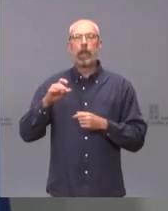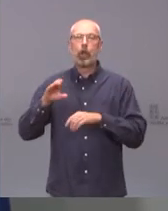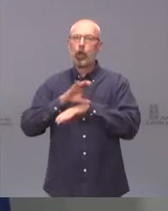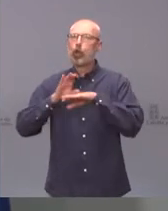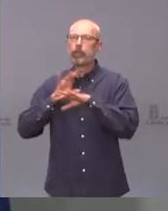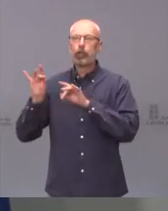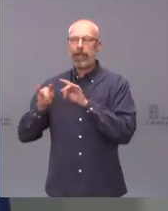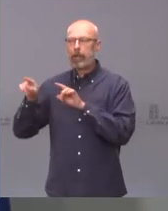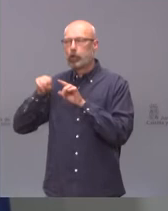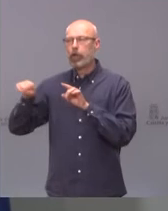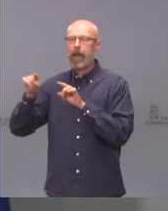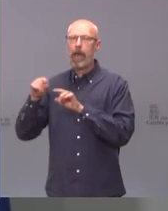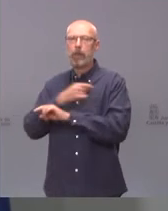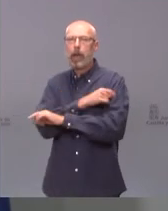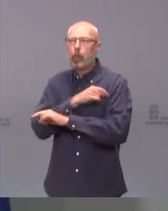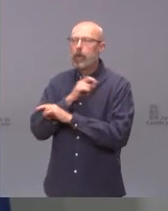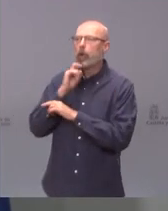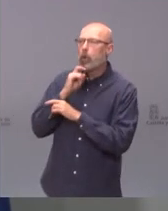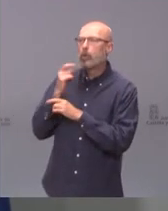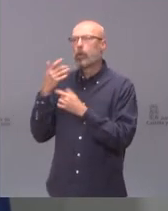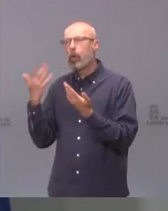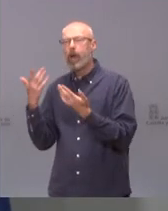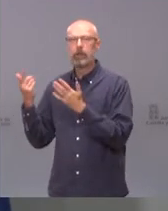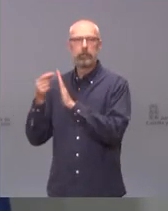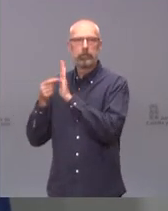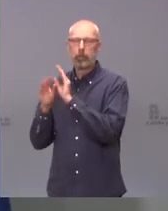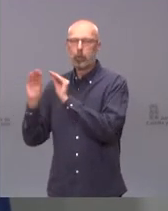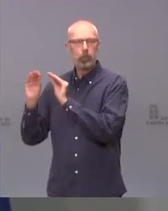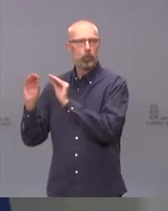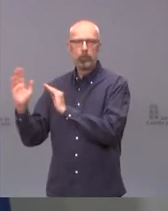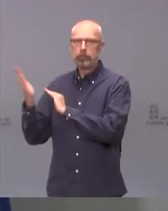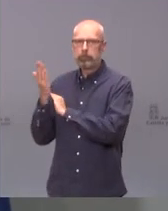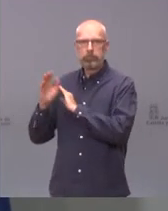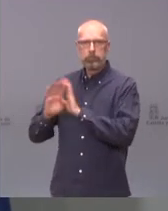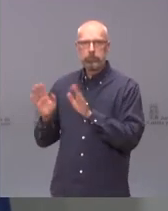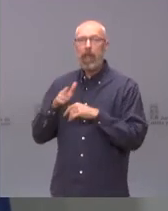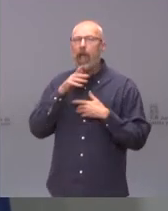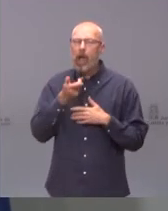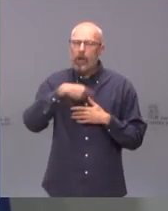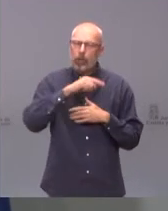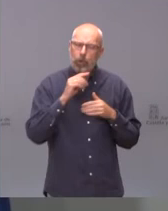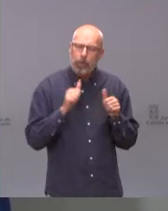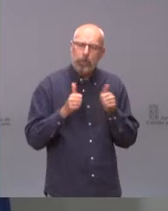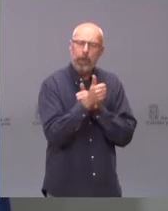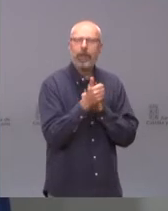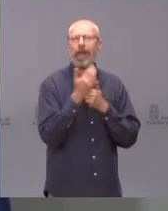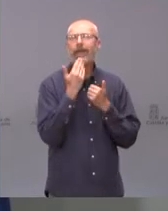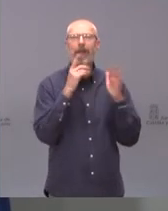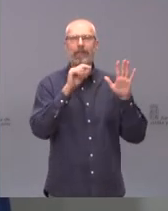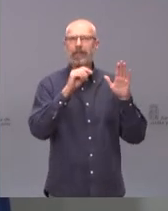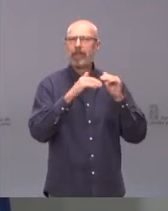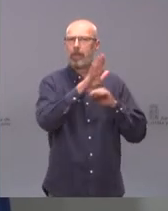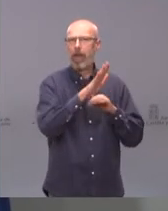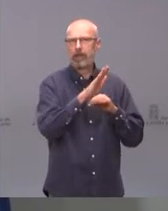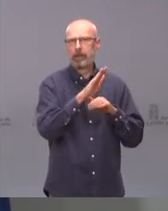está claro que hay una prioridad por encima de ninguna otra, que es vacunar ahora mismo a la población por encima de 60 años, a la población que acumula el